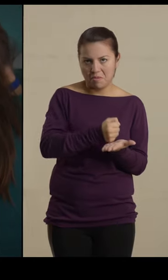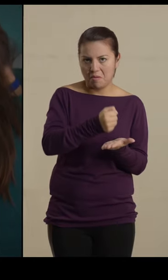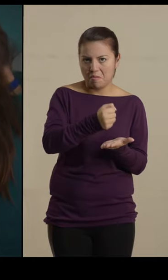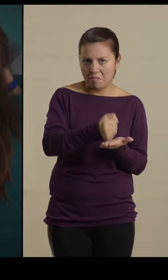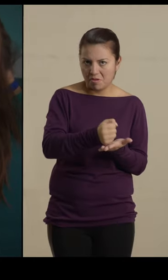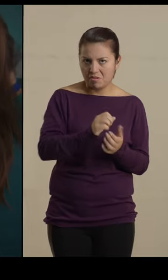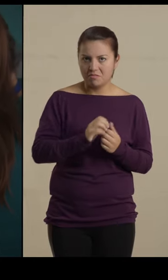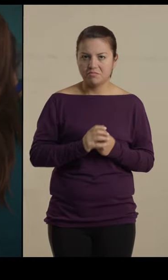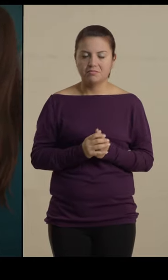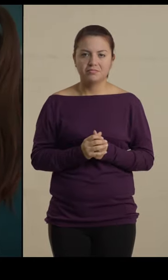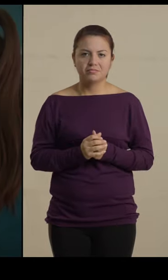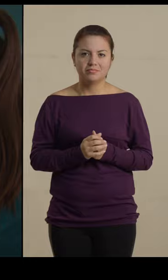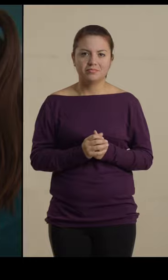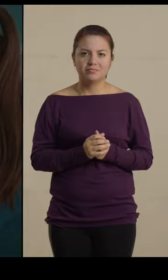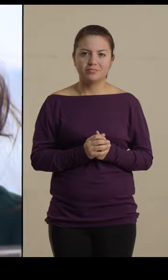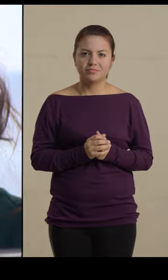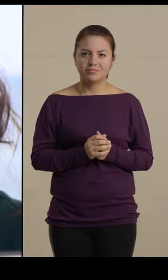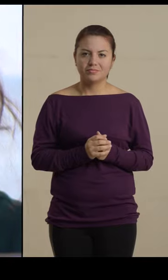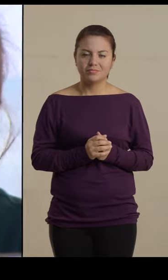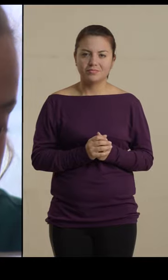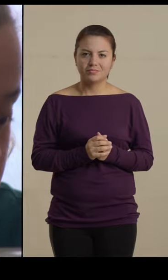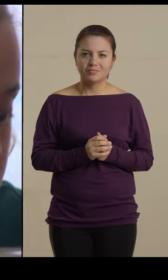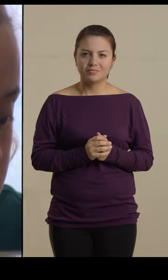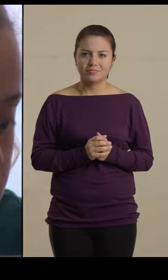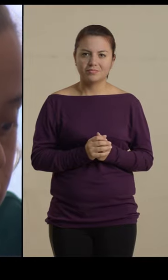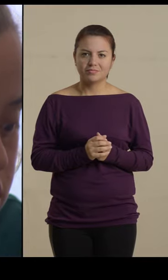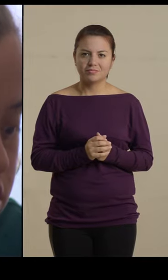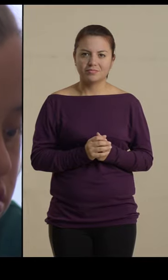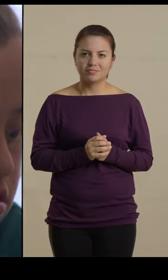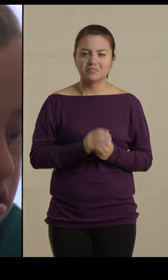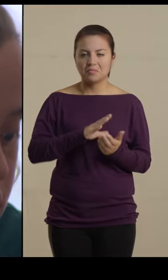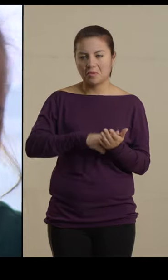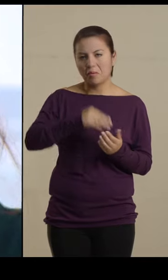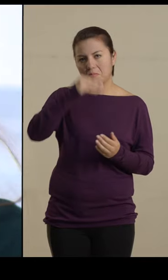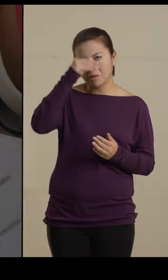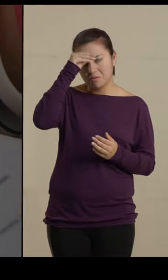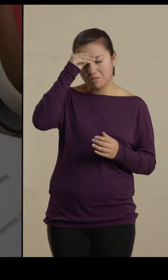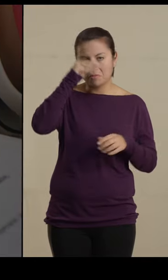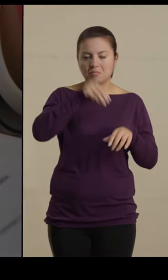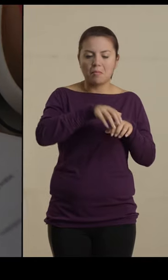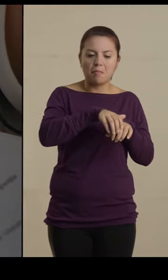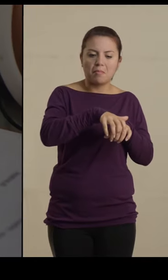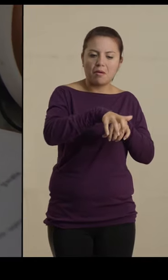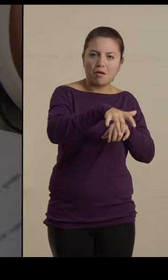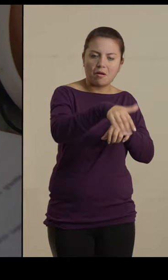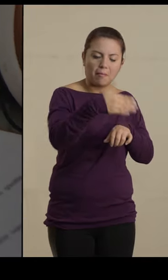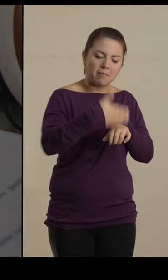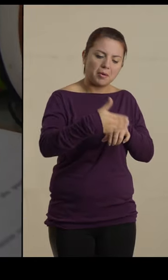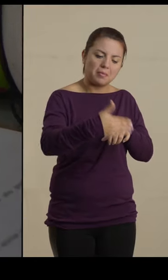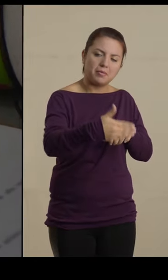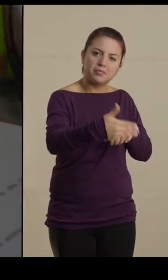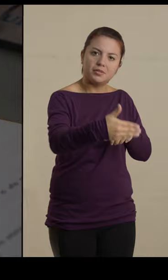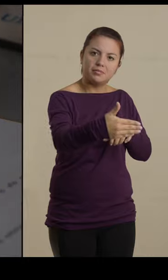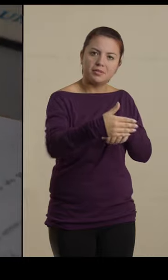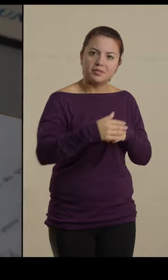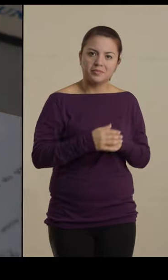radicales, civil y